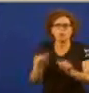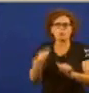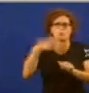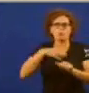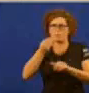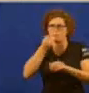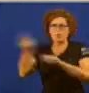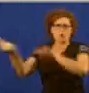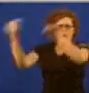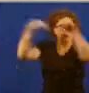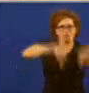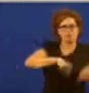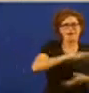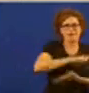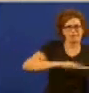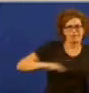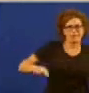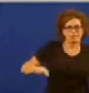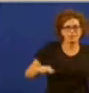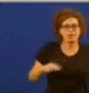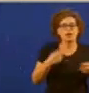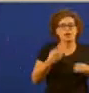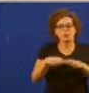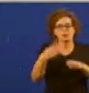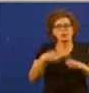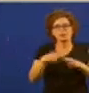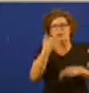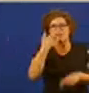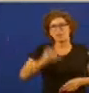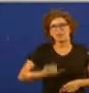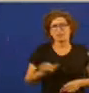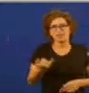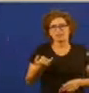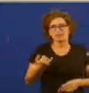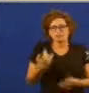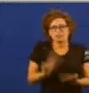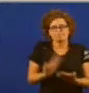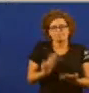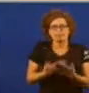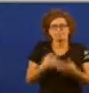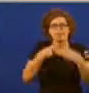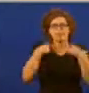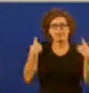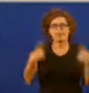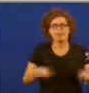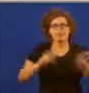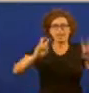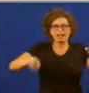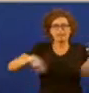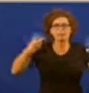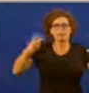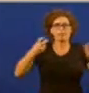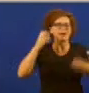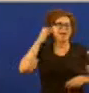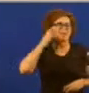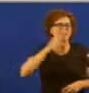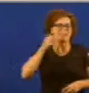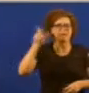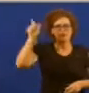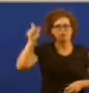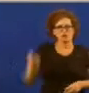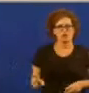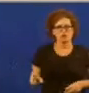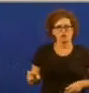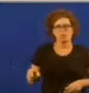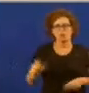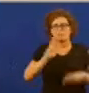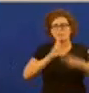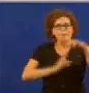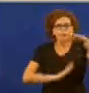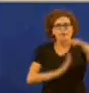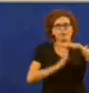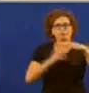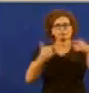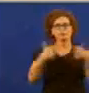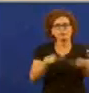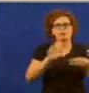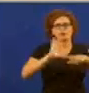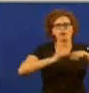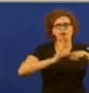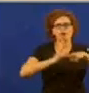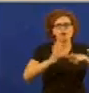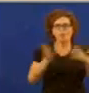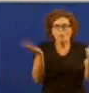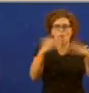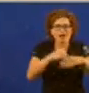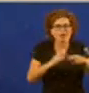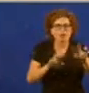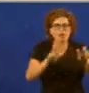en Galicia na política energética constatamos o fracaso da reforma Rajoy a parálise do setor eólico non hai